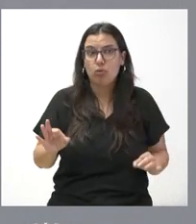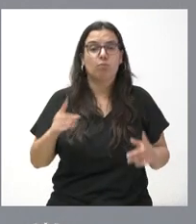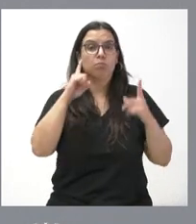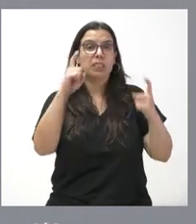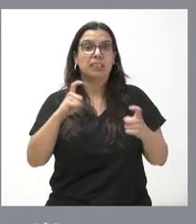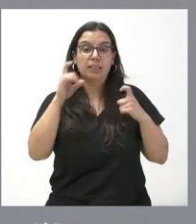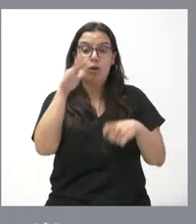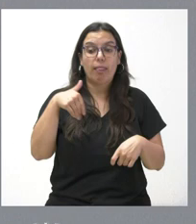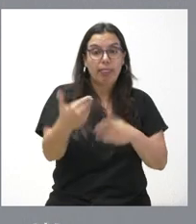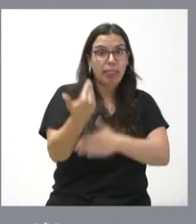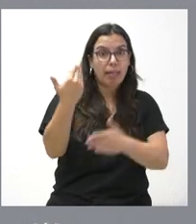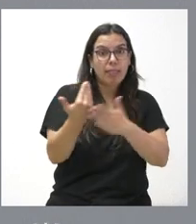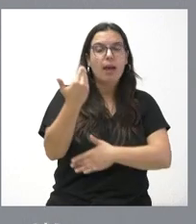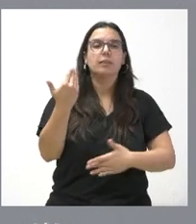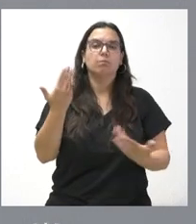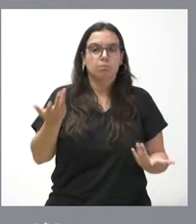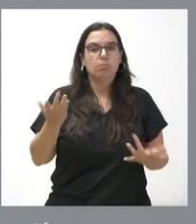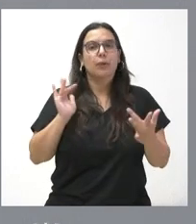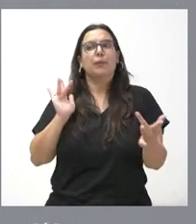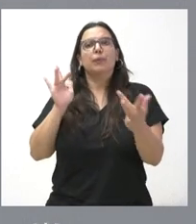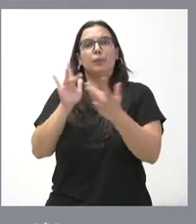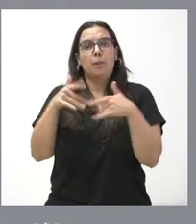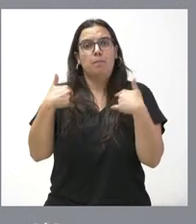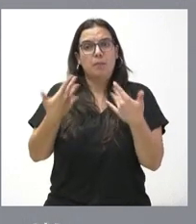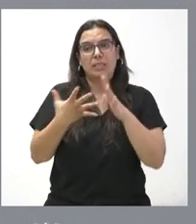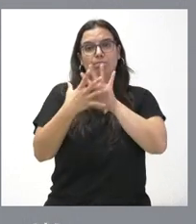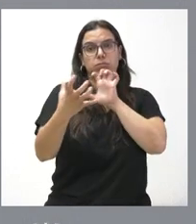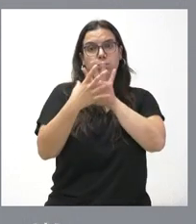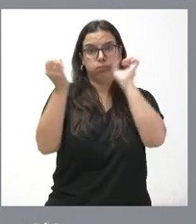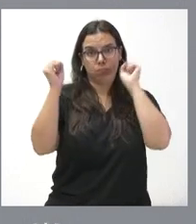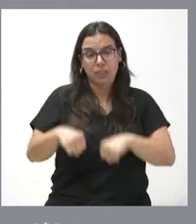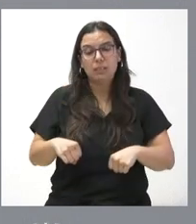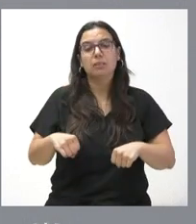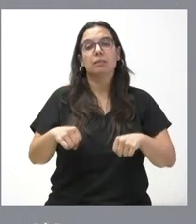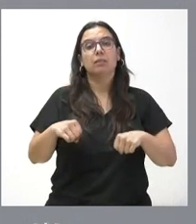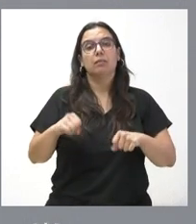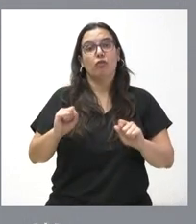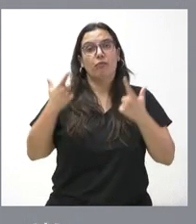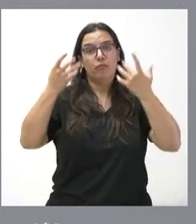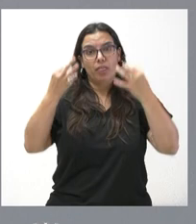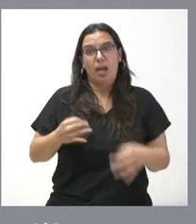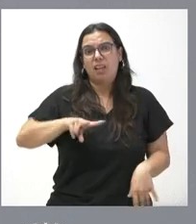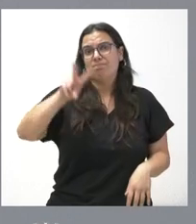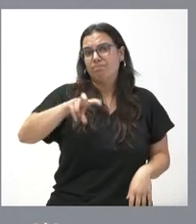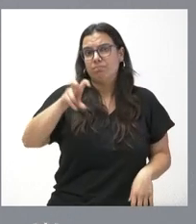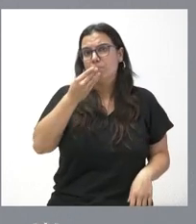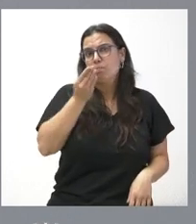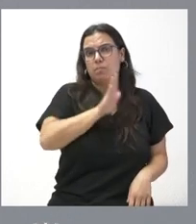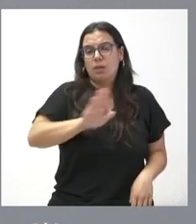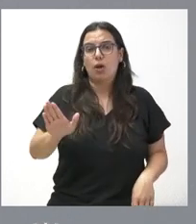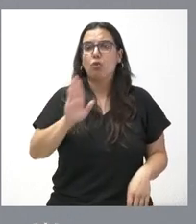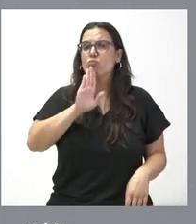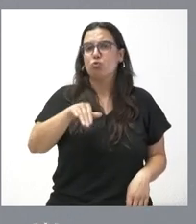estos próximos días acercar aún más las posturas y que finalmente el acuerdo que tomemos sea el más útil, sea el más